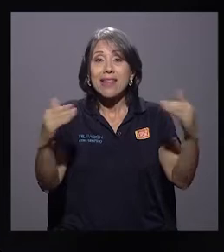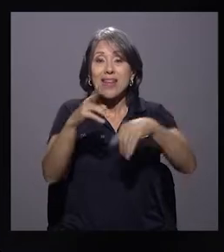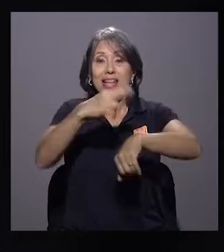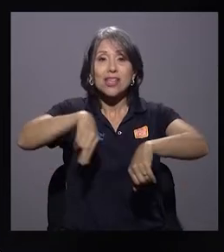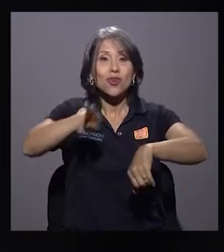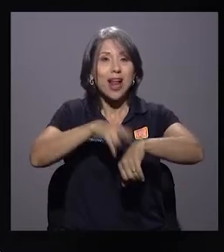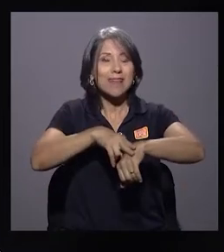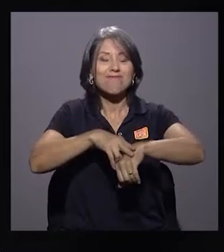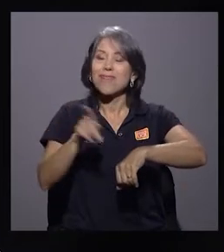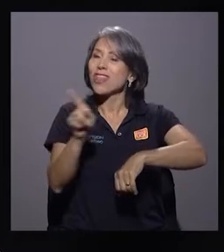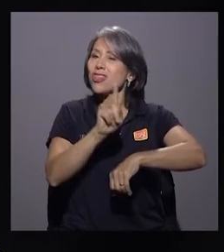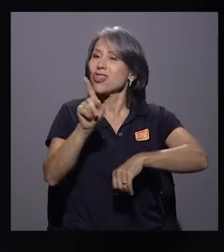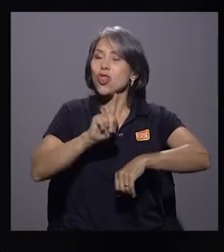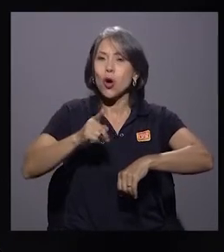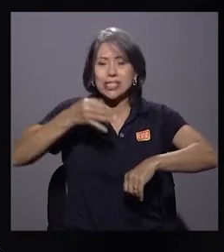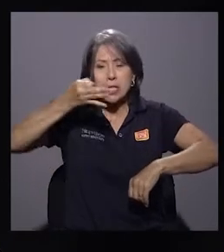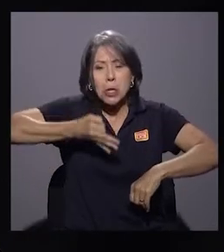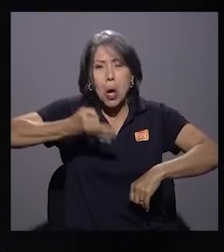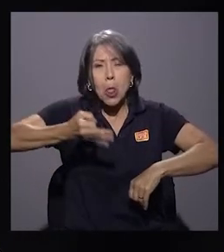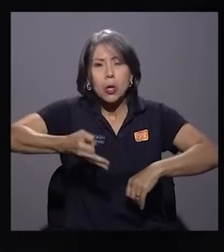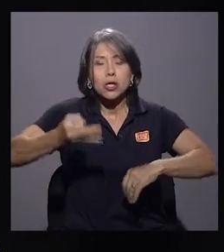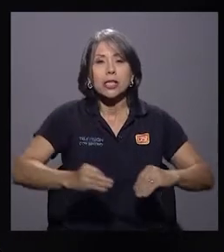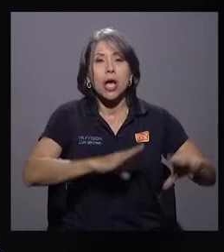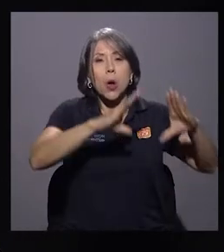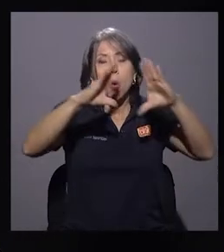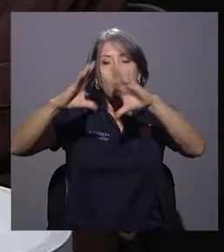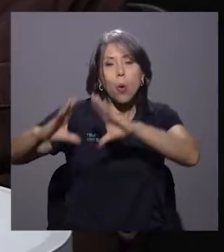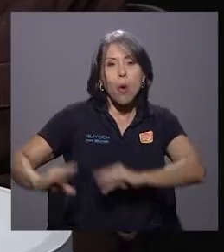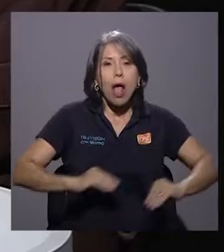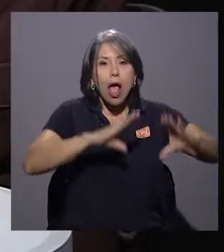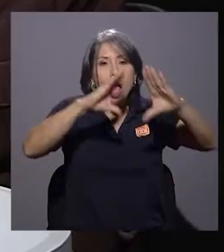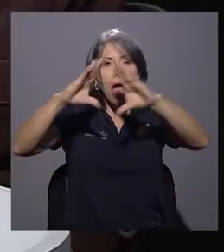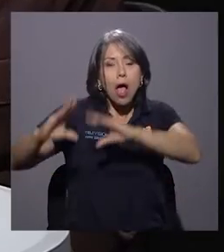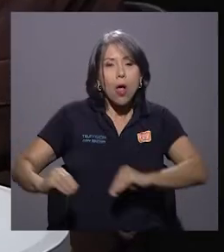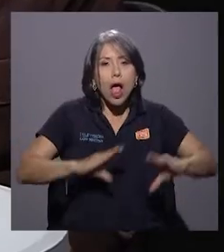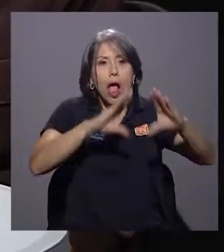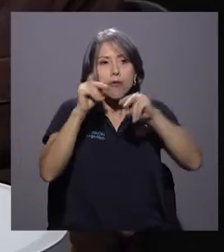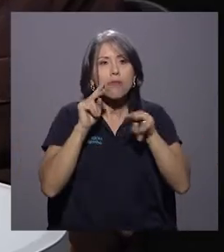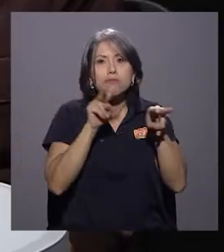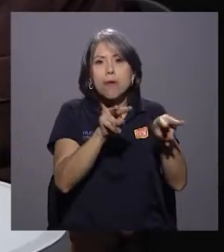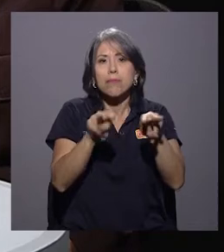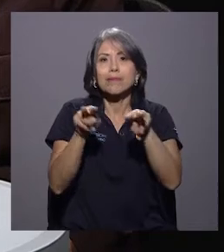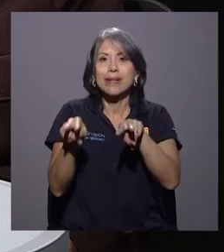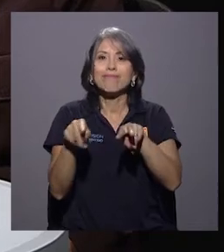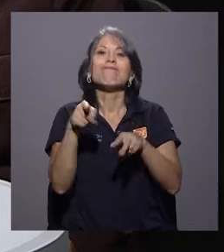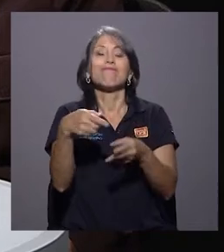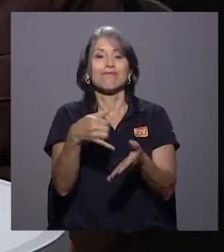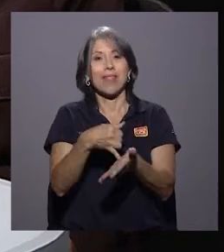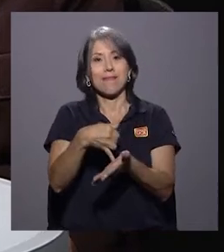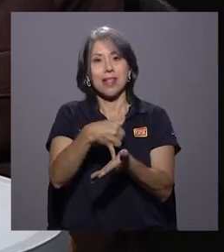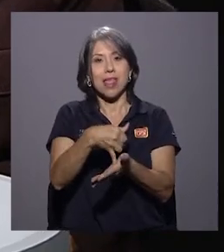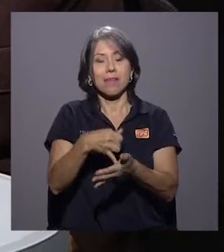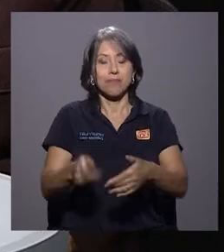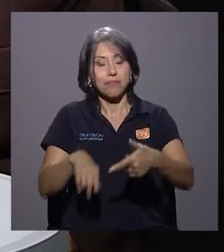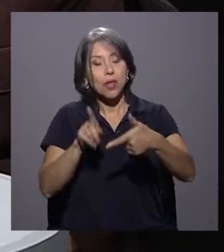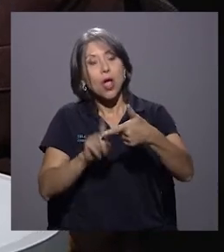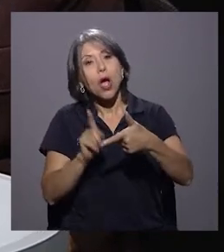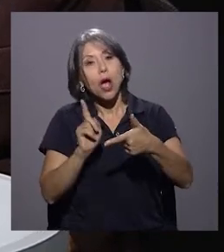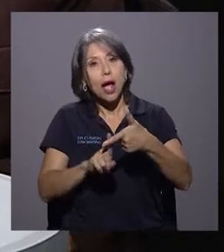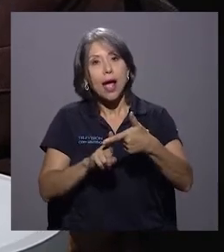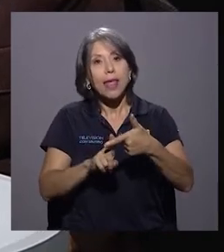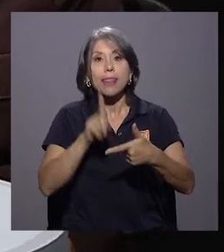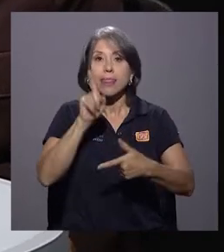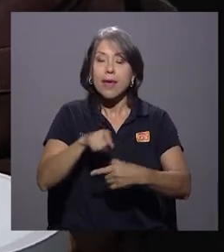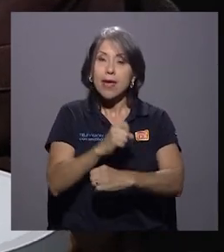horario 24-7. Esa es una de las grandes carencias. Otra es la posibilidad de garantizarle a los